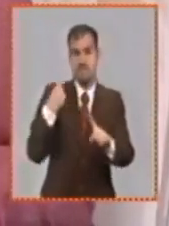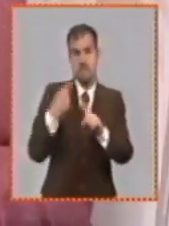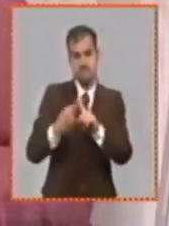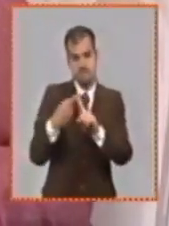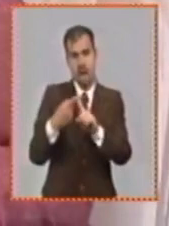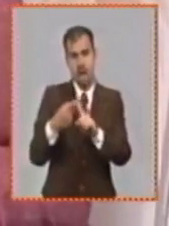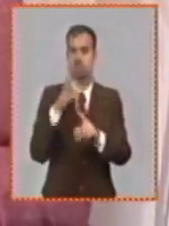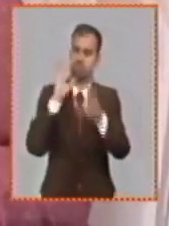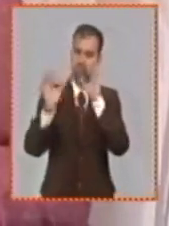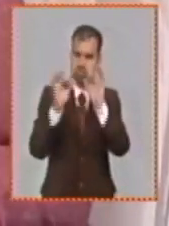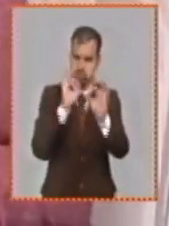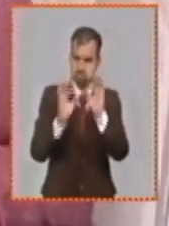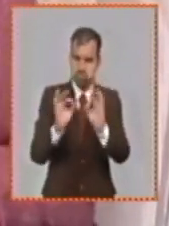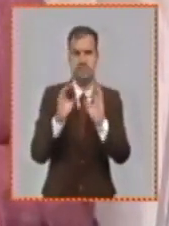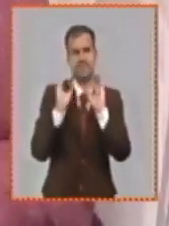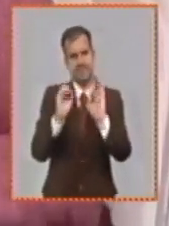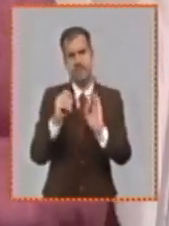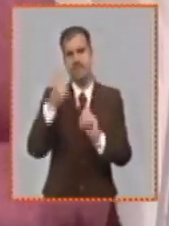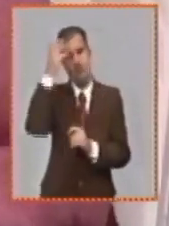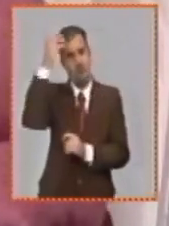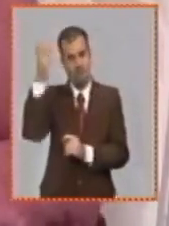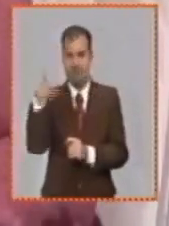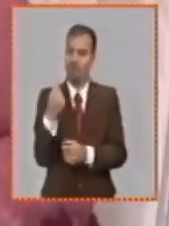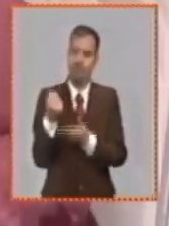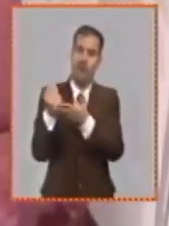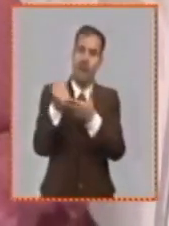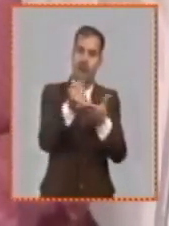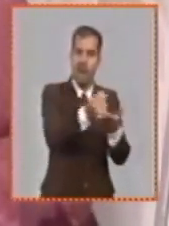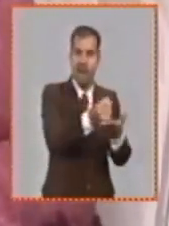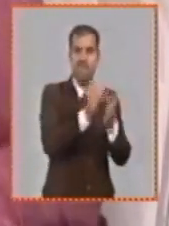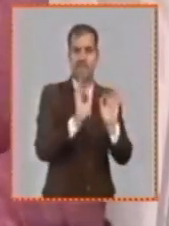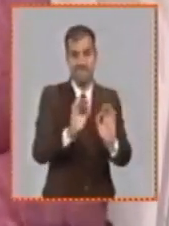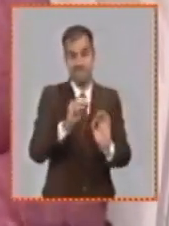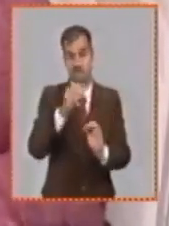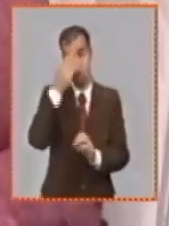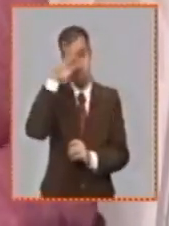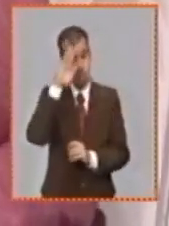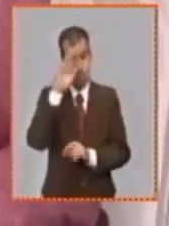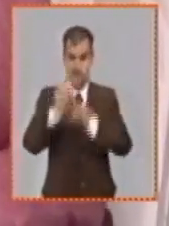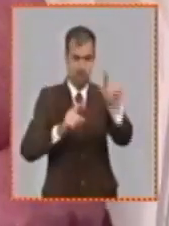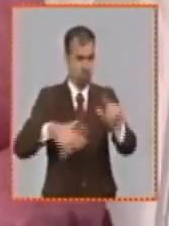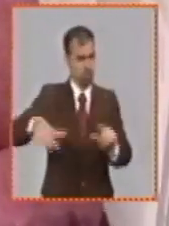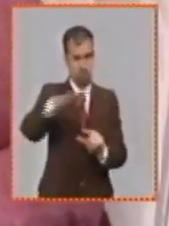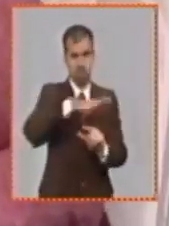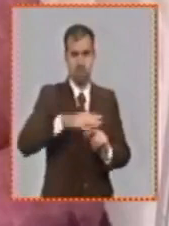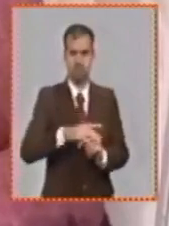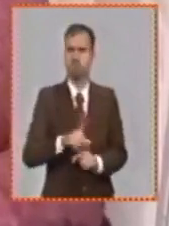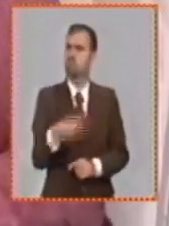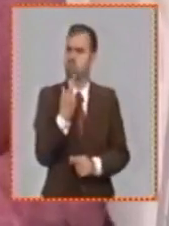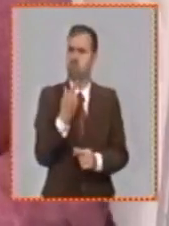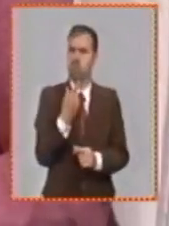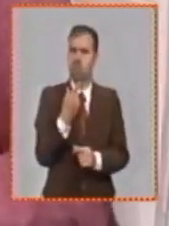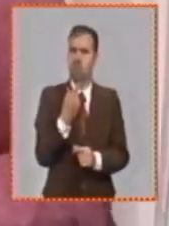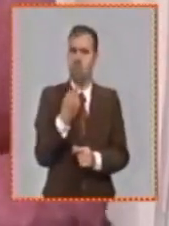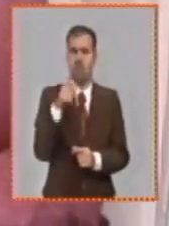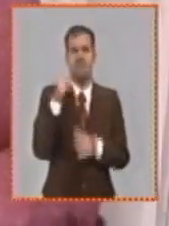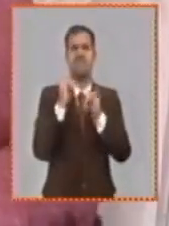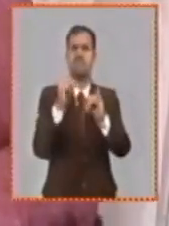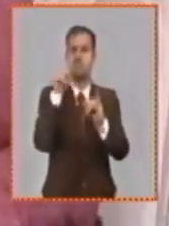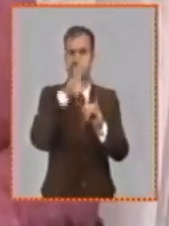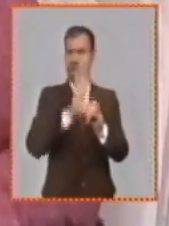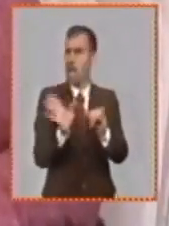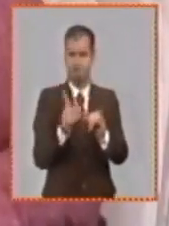con la sostenibilidad de los servicios básicos que hoy disfrutamos cada cubana y cada cubano seguiremos informando